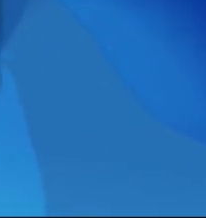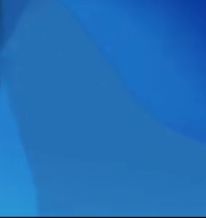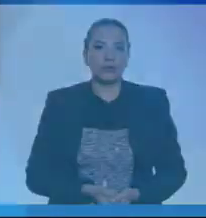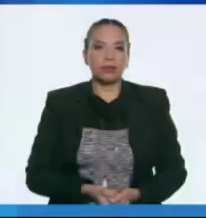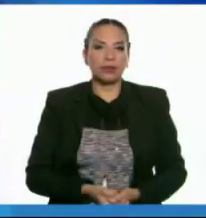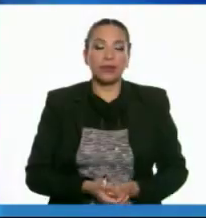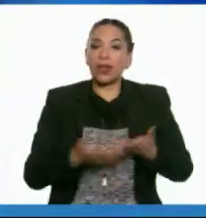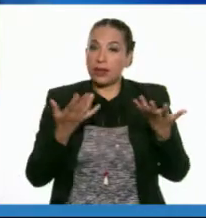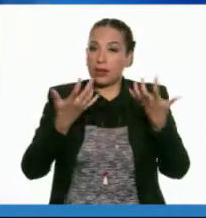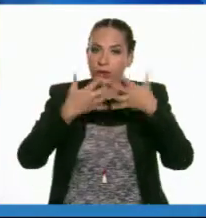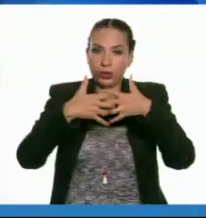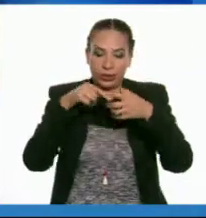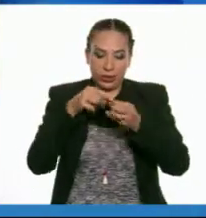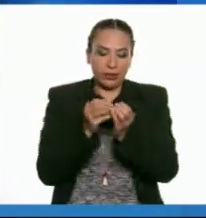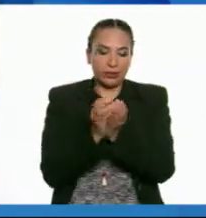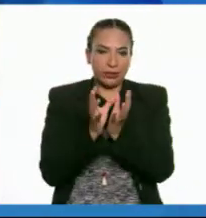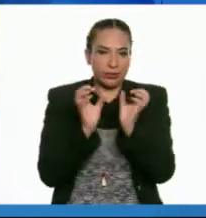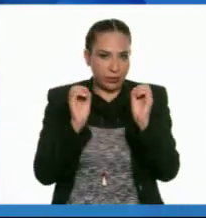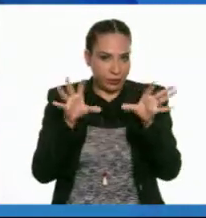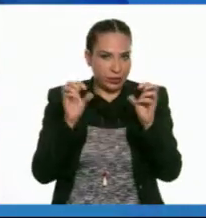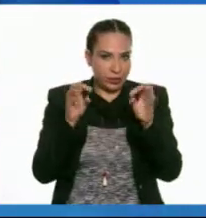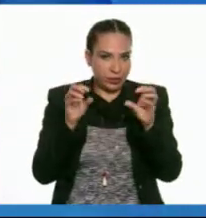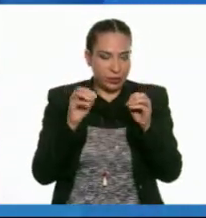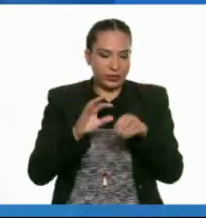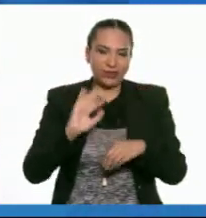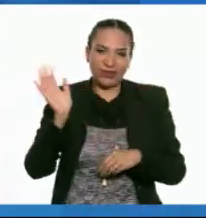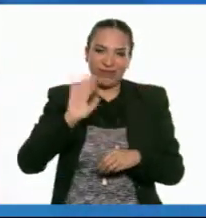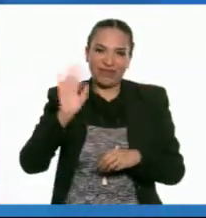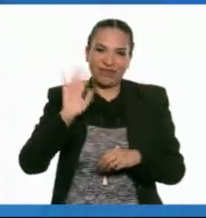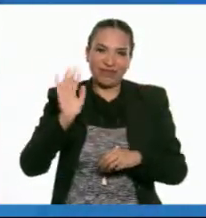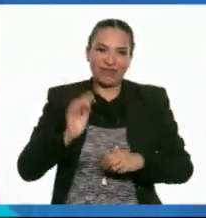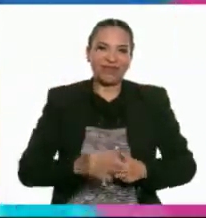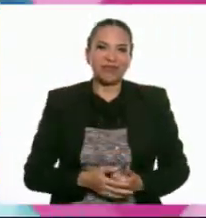Así funciona la bocina. ¡Adiós!